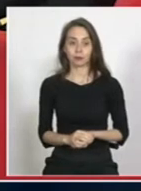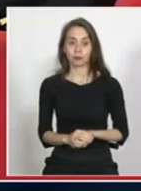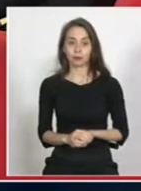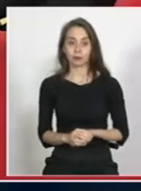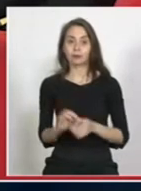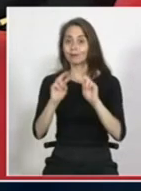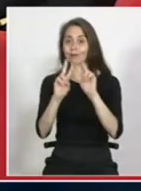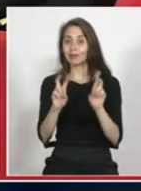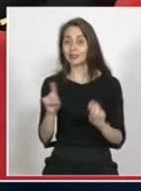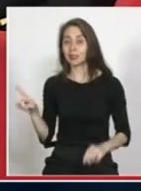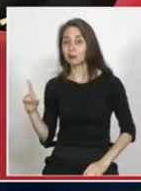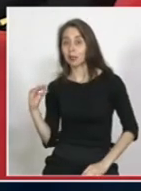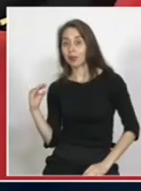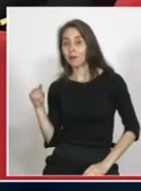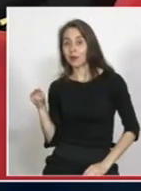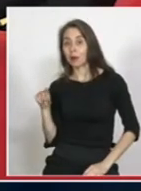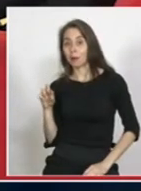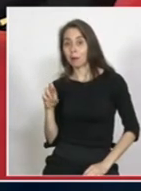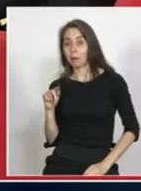al tema que tocaba Patricio,